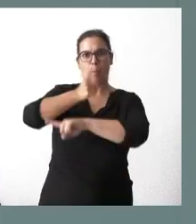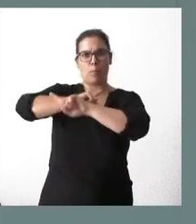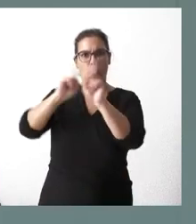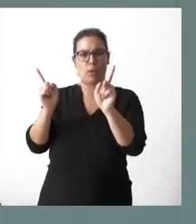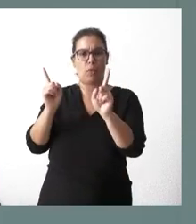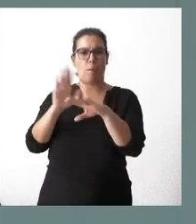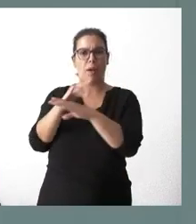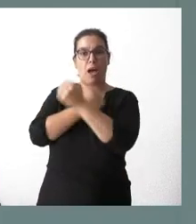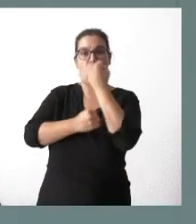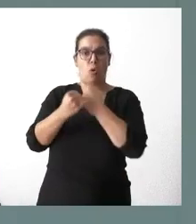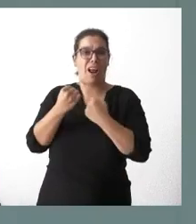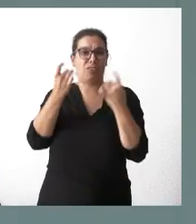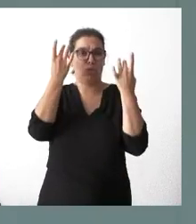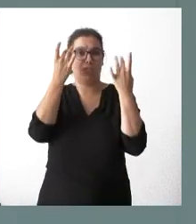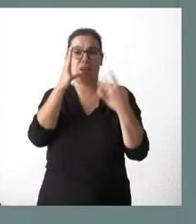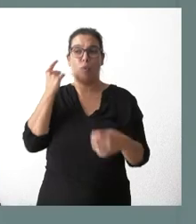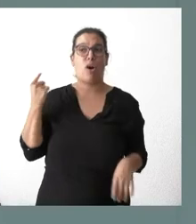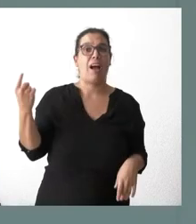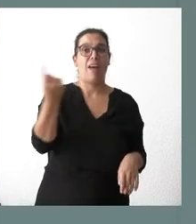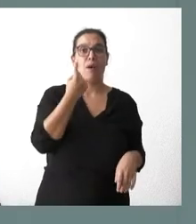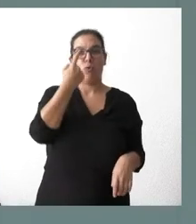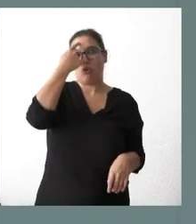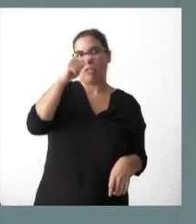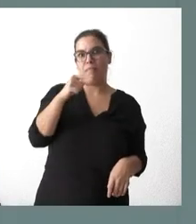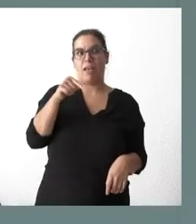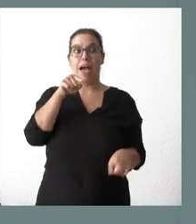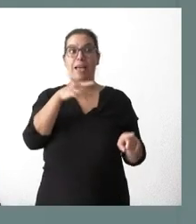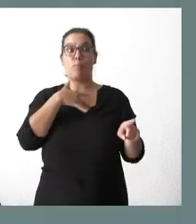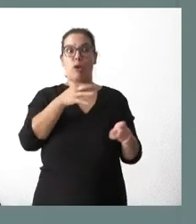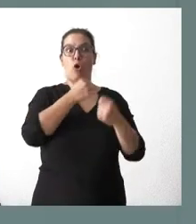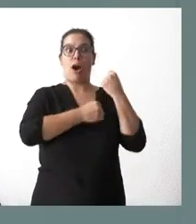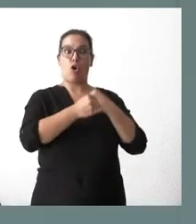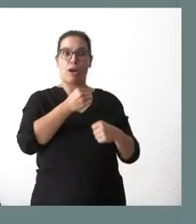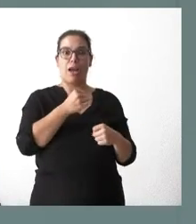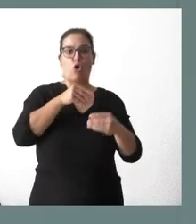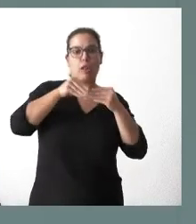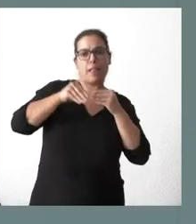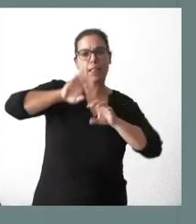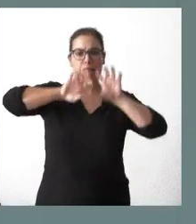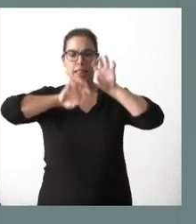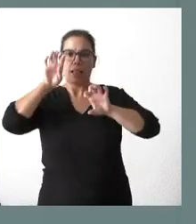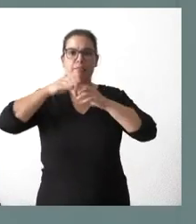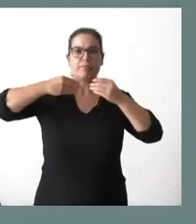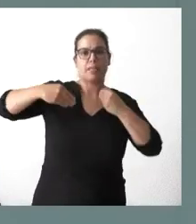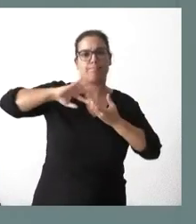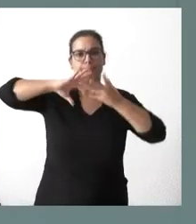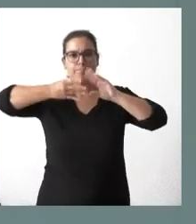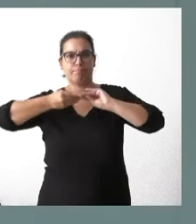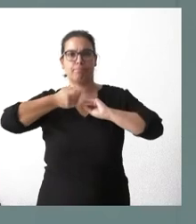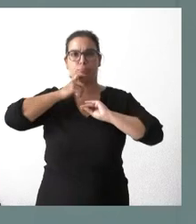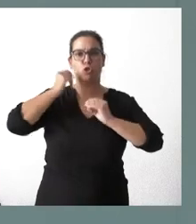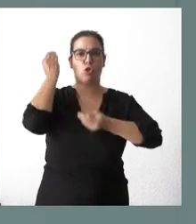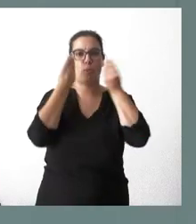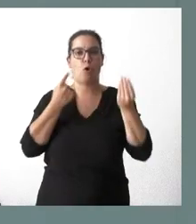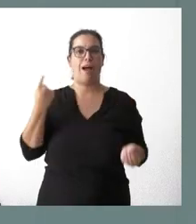cada cual sabe dónde podría ahorrar o qué gasto de energía tiene menos impacto en su actividad